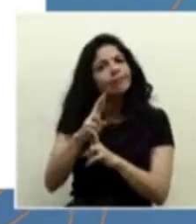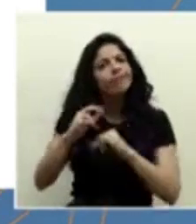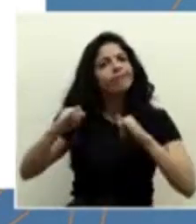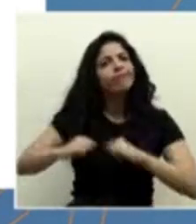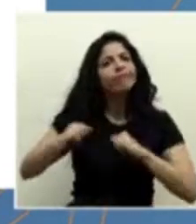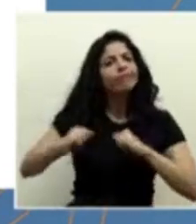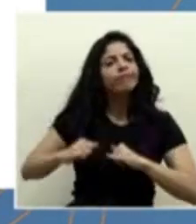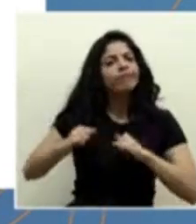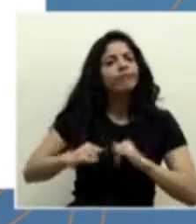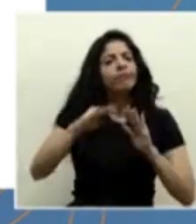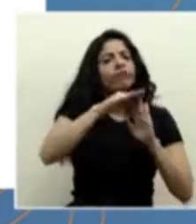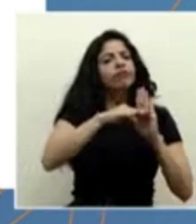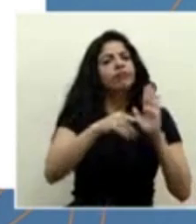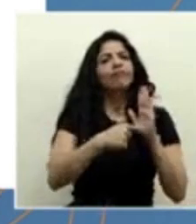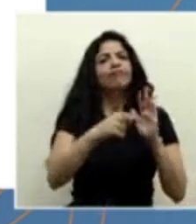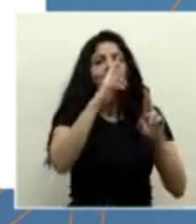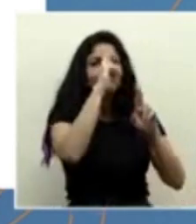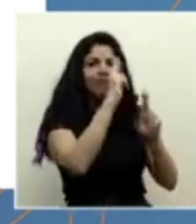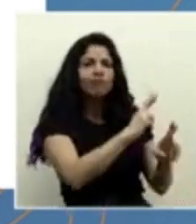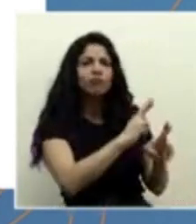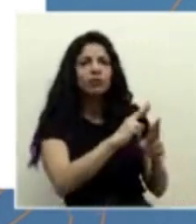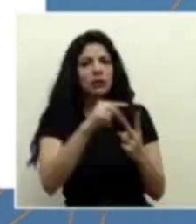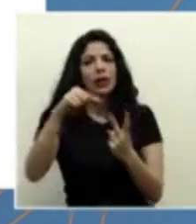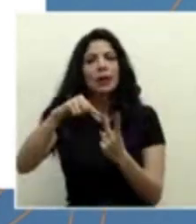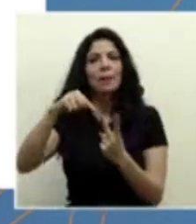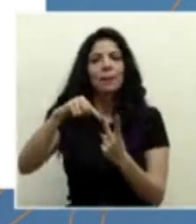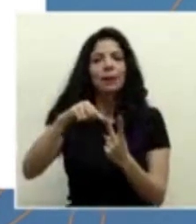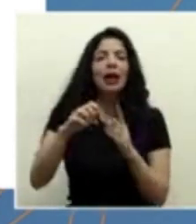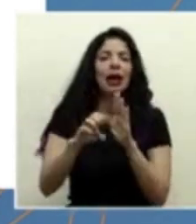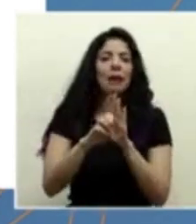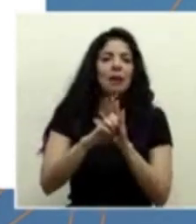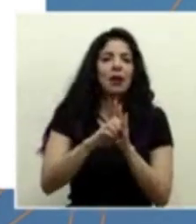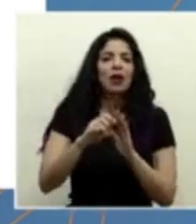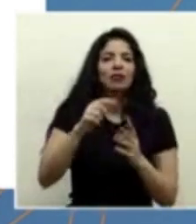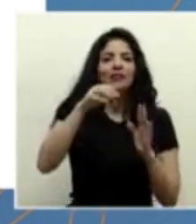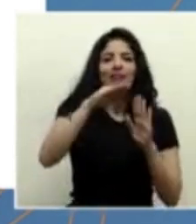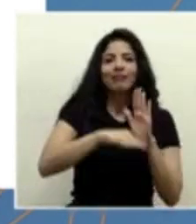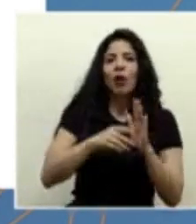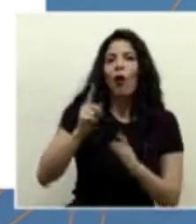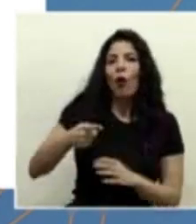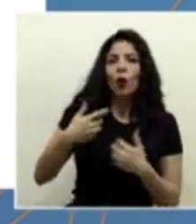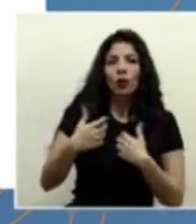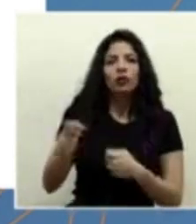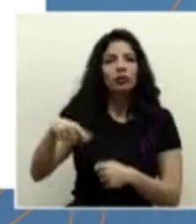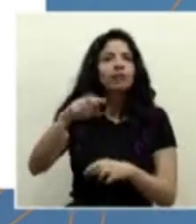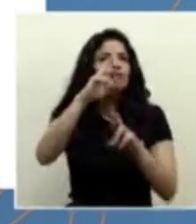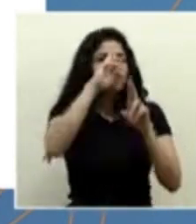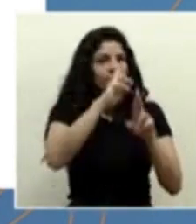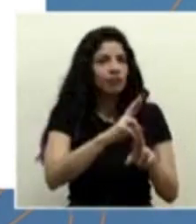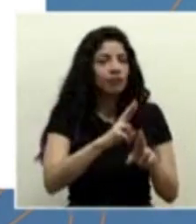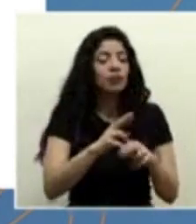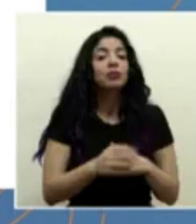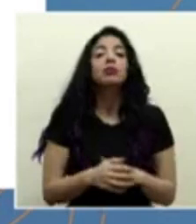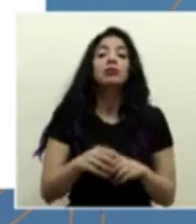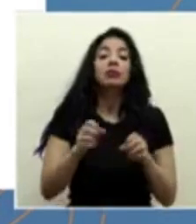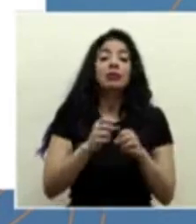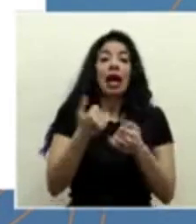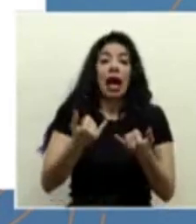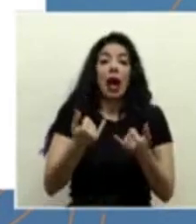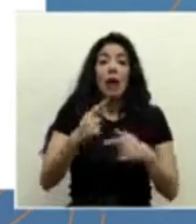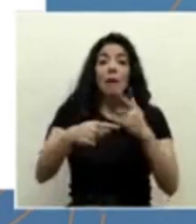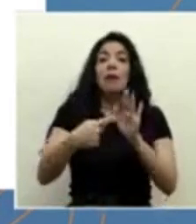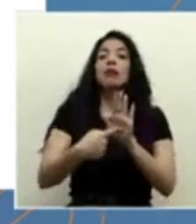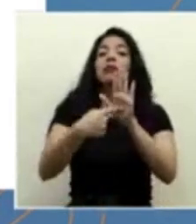y todas las medidas sanitarias y demás, como lo son las mismas órdenes sanitarias. Esta proyección que vamos a